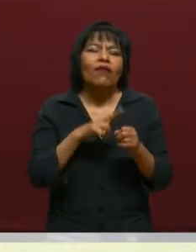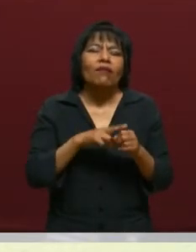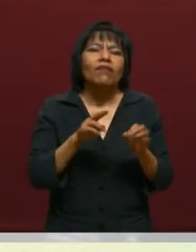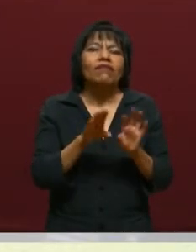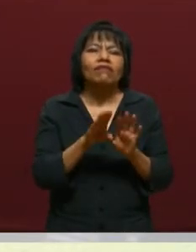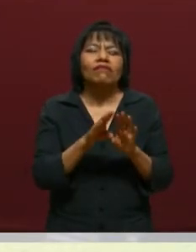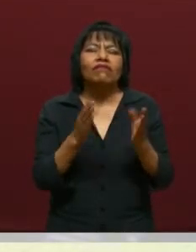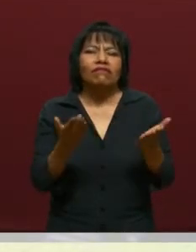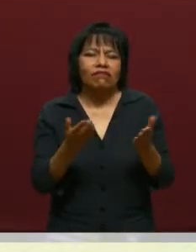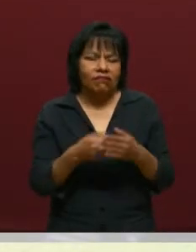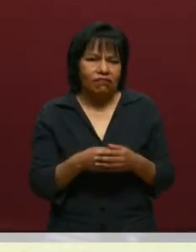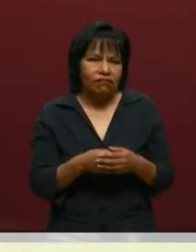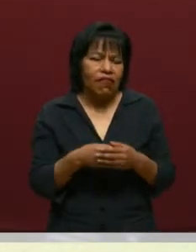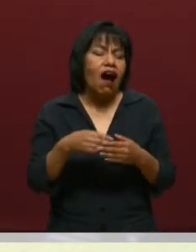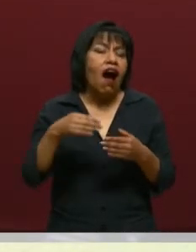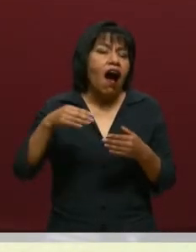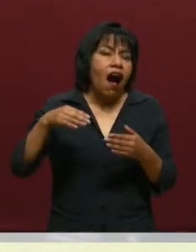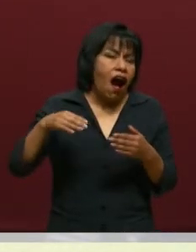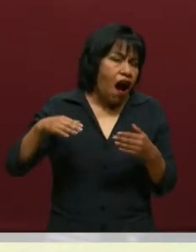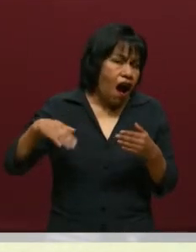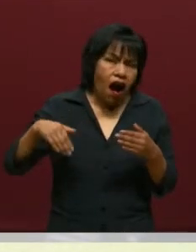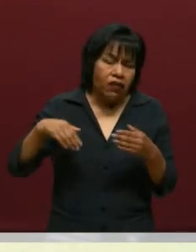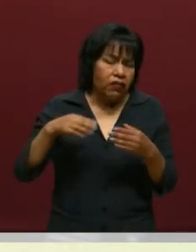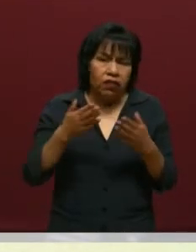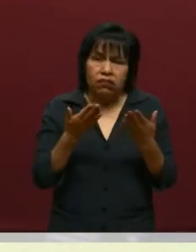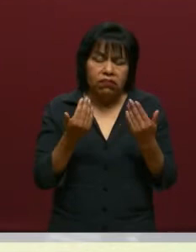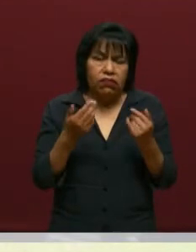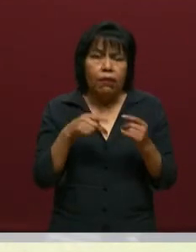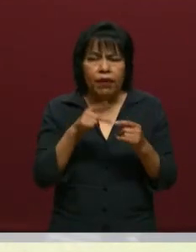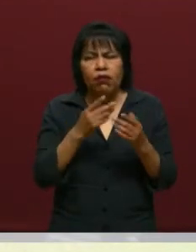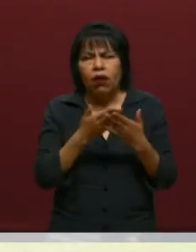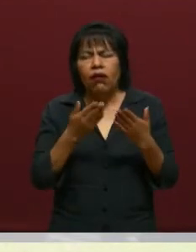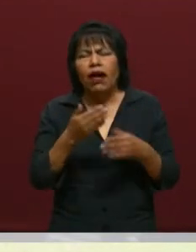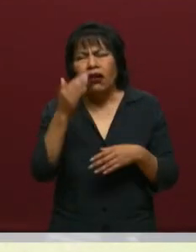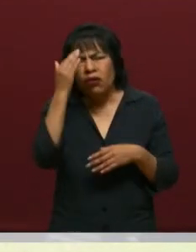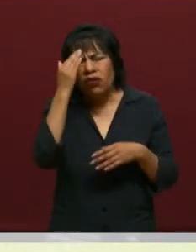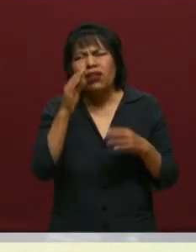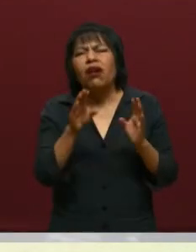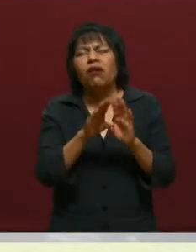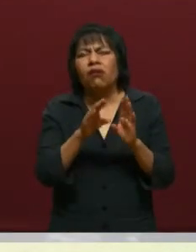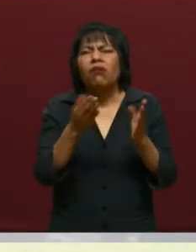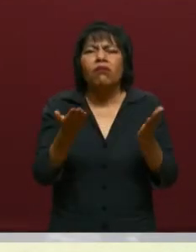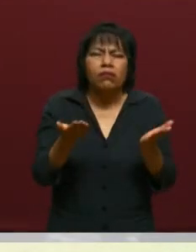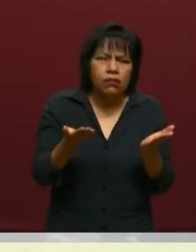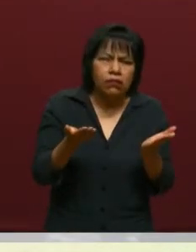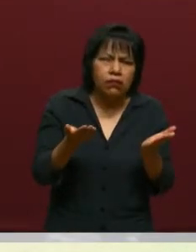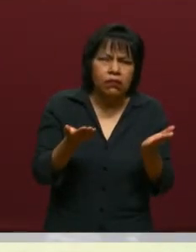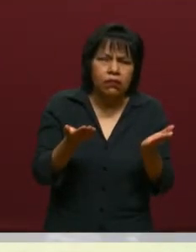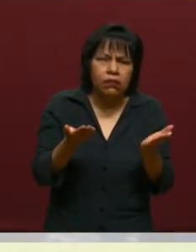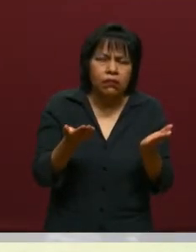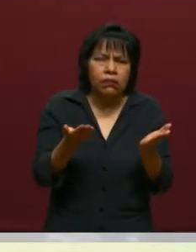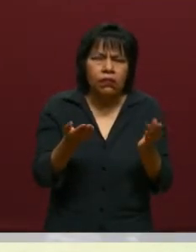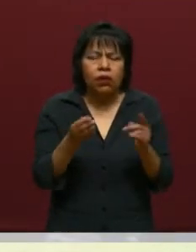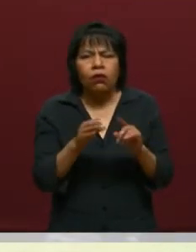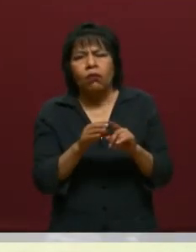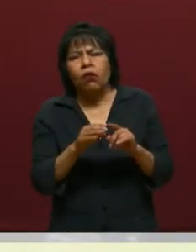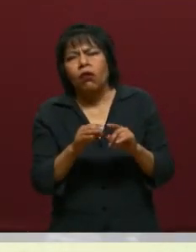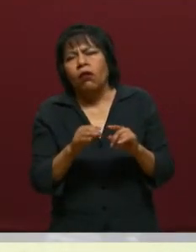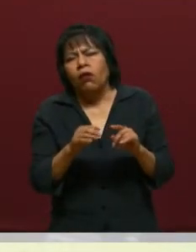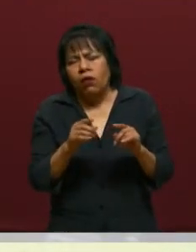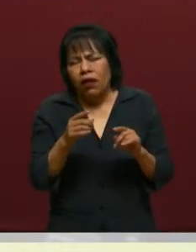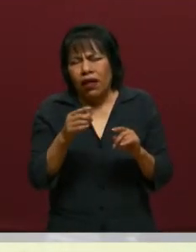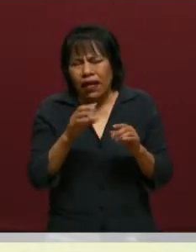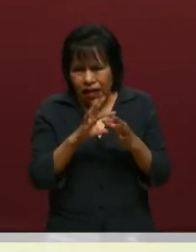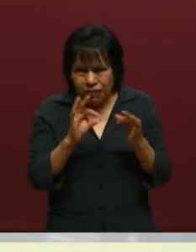Que a lo mejor antes no se había dado, entonces queremos conocer un poco más las entrañas que usted domina de una gran forma